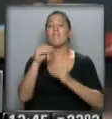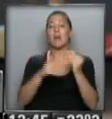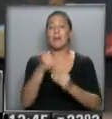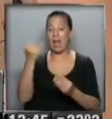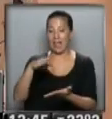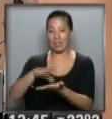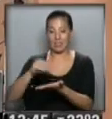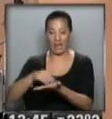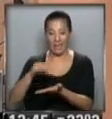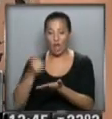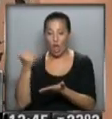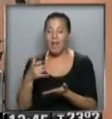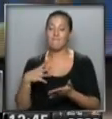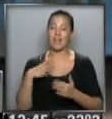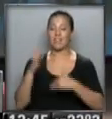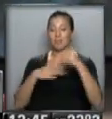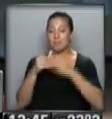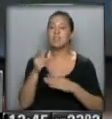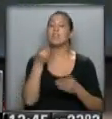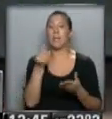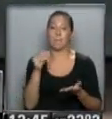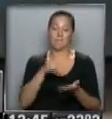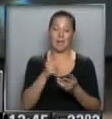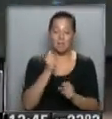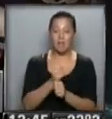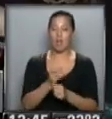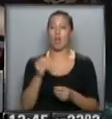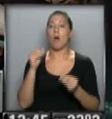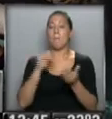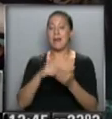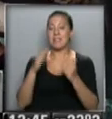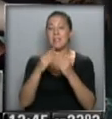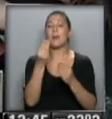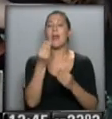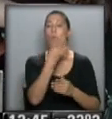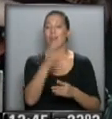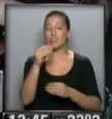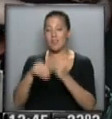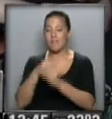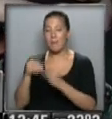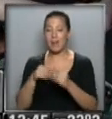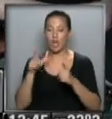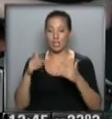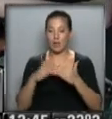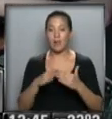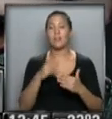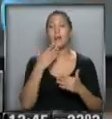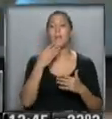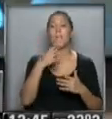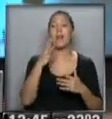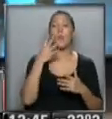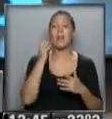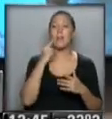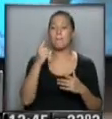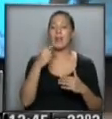tienen terreno. Eso es más trabajo, más empleo, es el hogar para 400 familias, son más de 40.000 metros